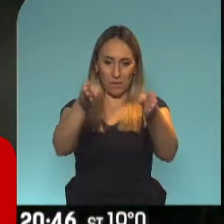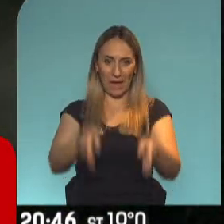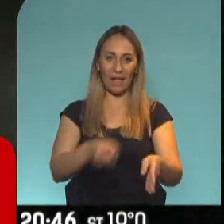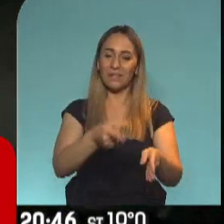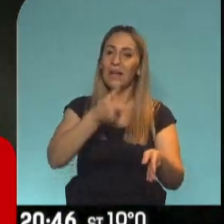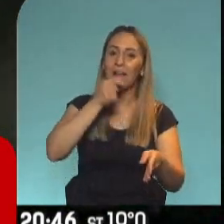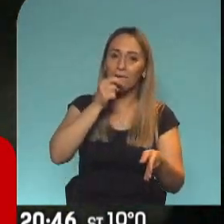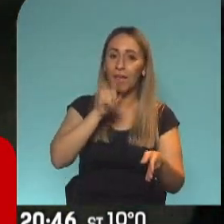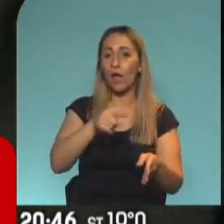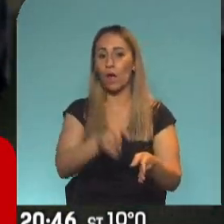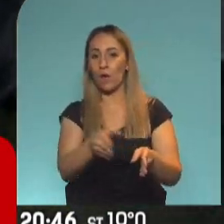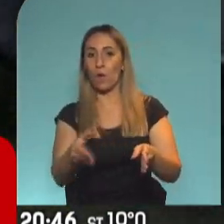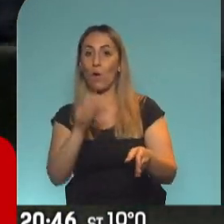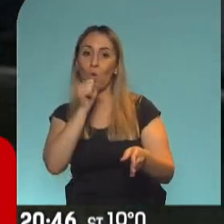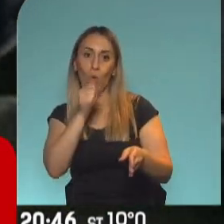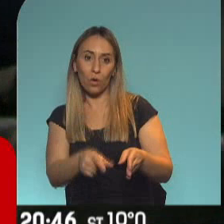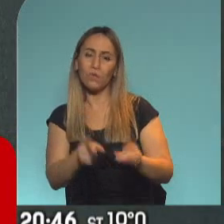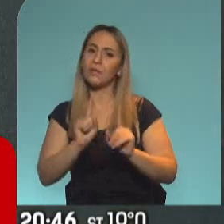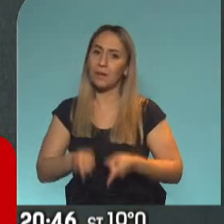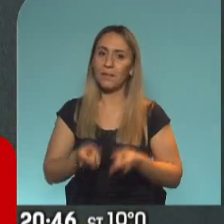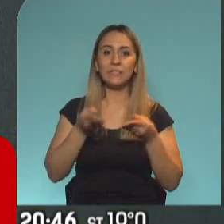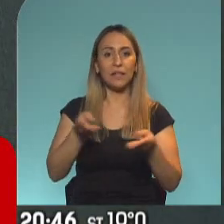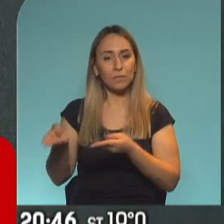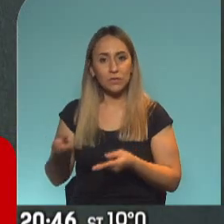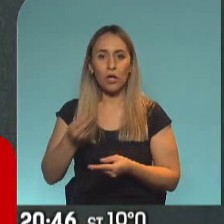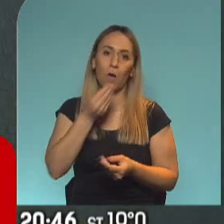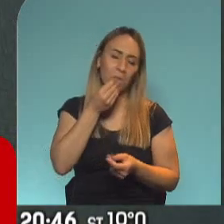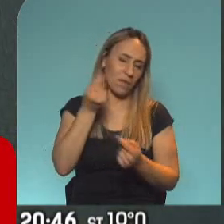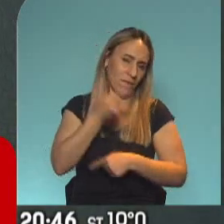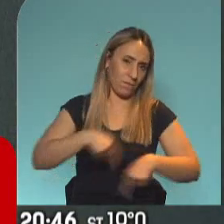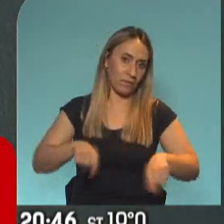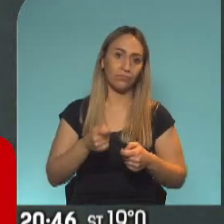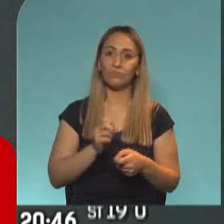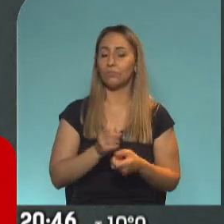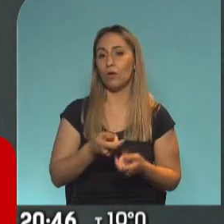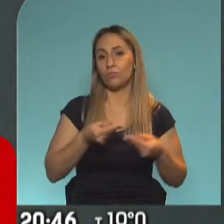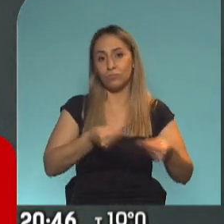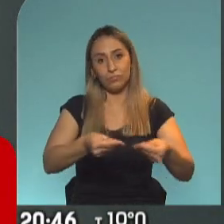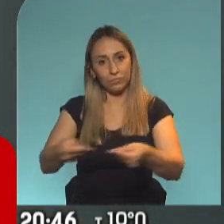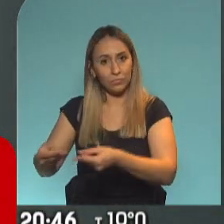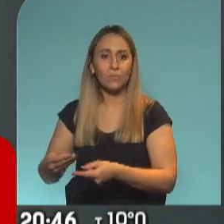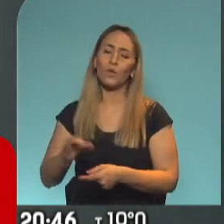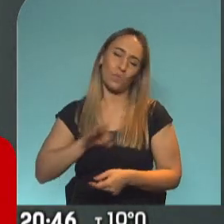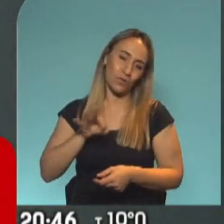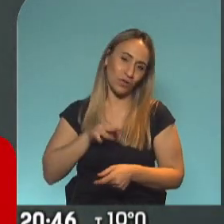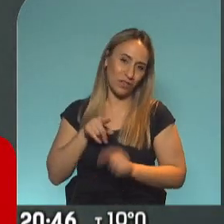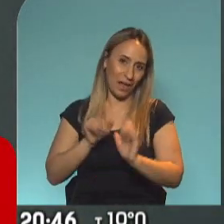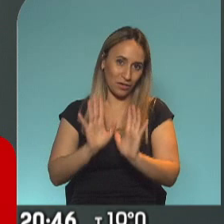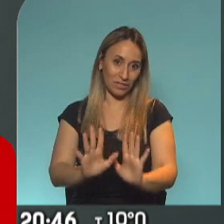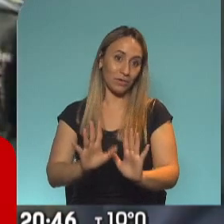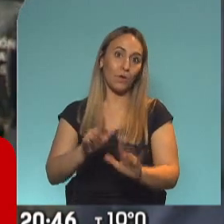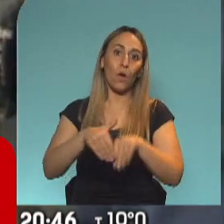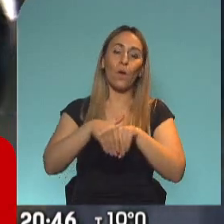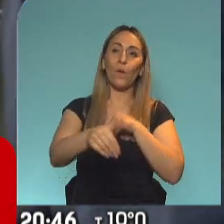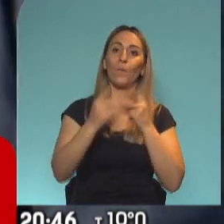las máquinas de jugo, pero también todo lo que tiene que ver con el servicio de catering a bordo, que las empresas han desarrollado durante muchos años, recordemos que son viajes